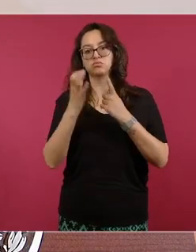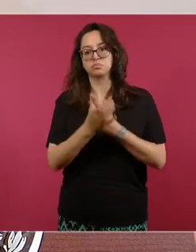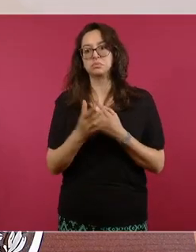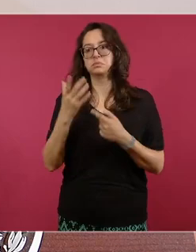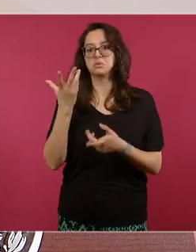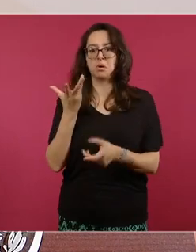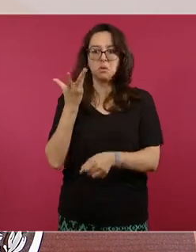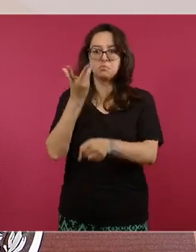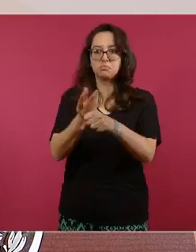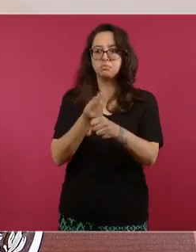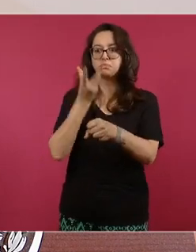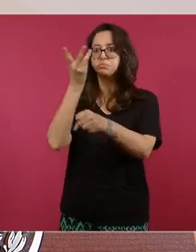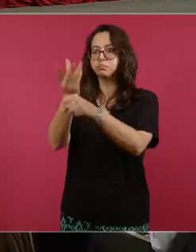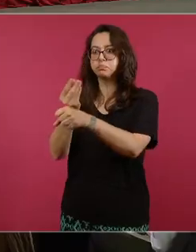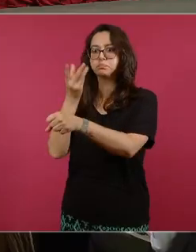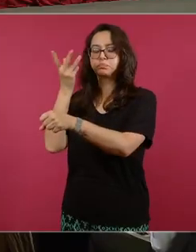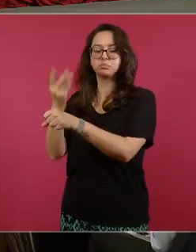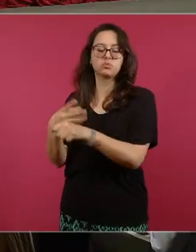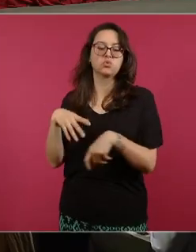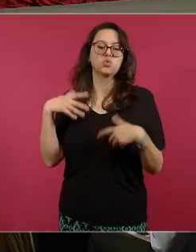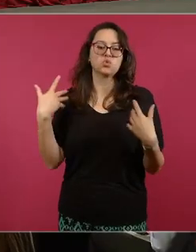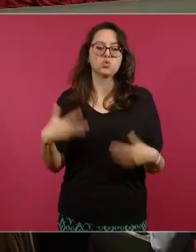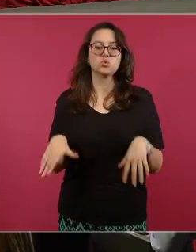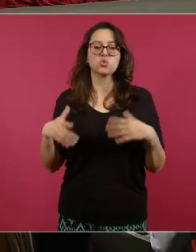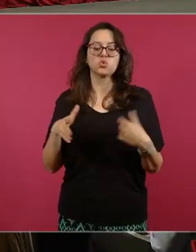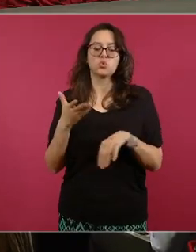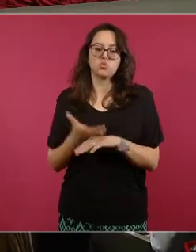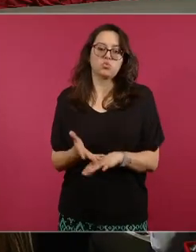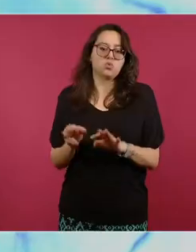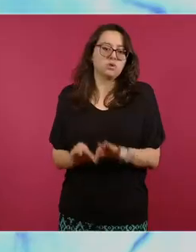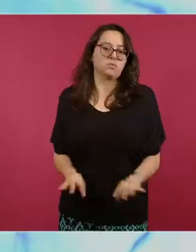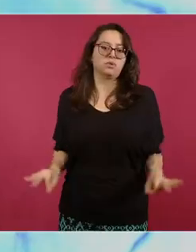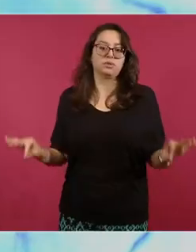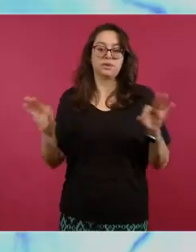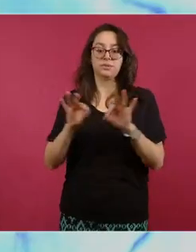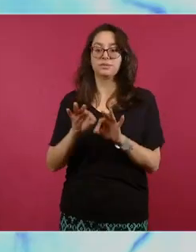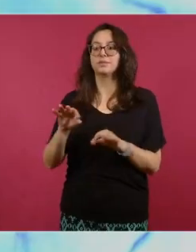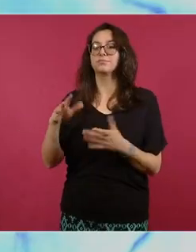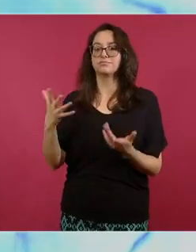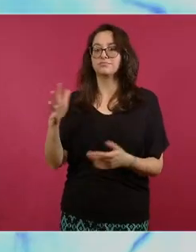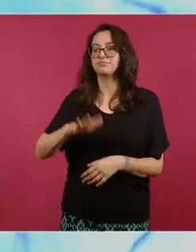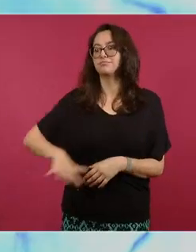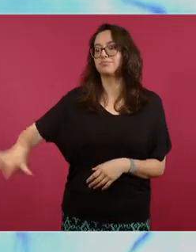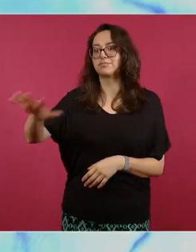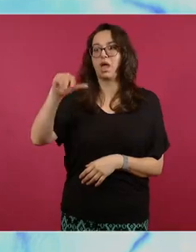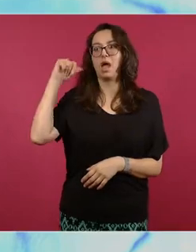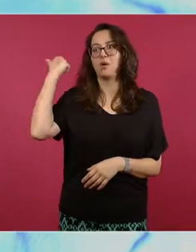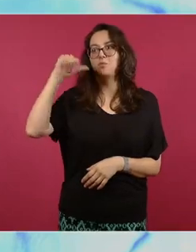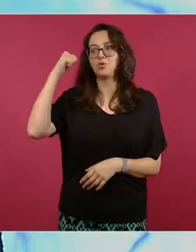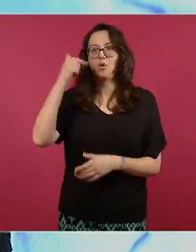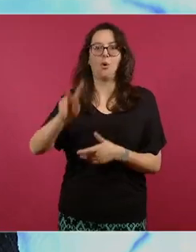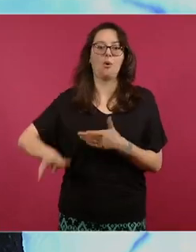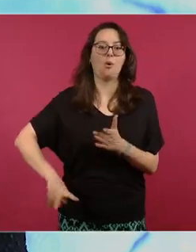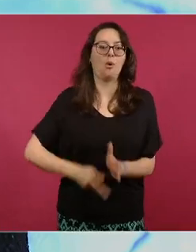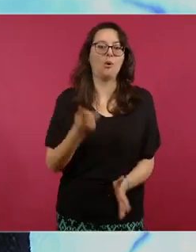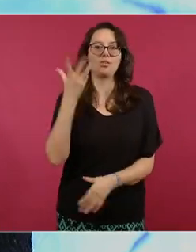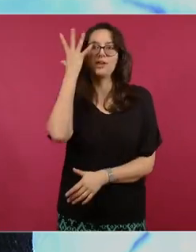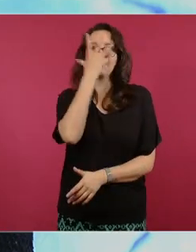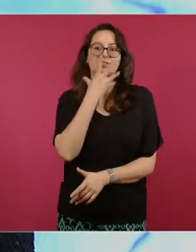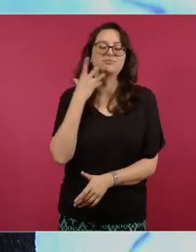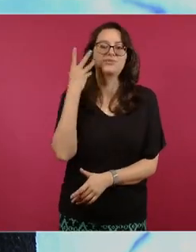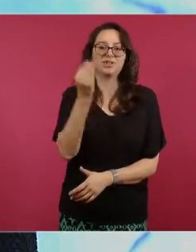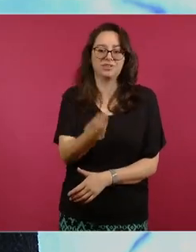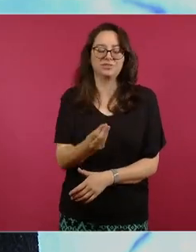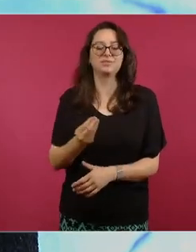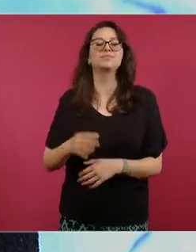todo esto ha ayudado enormemente a cambiarle el rostro a nuestro maravilloso puerto de Acapulco y a Coyuca de